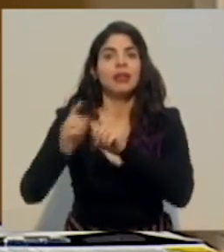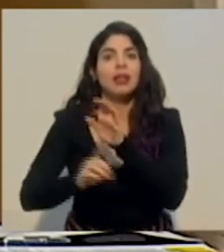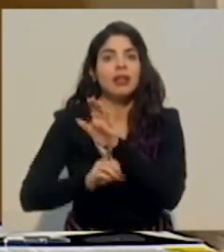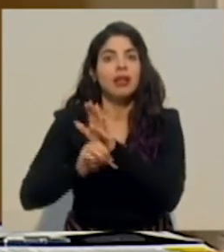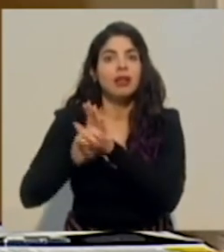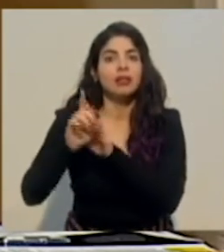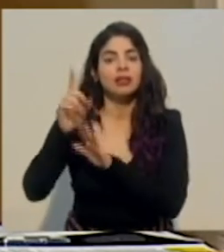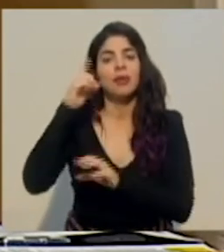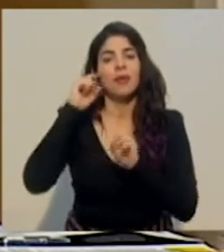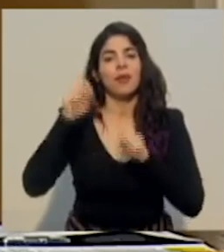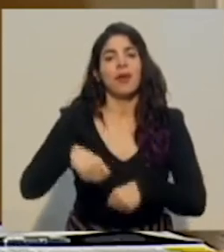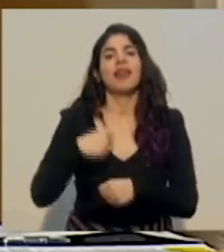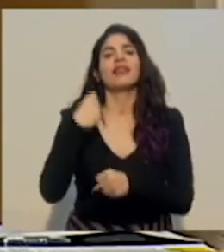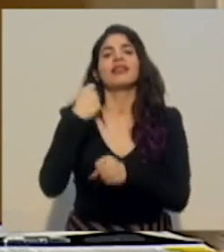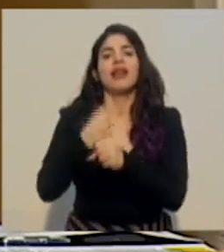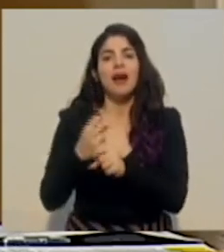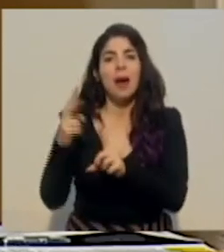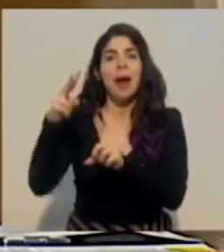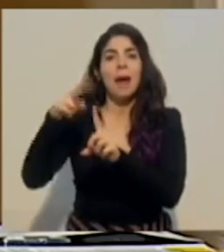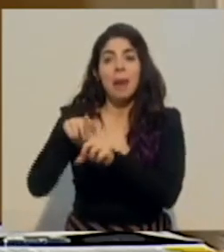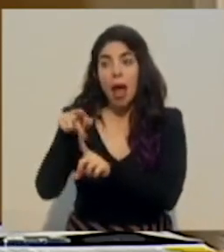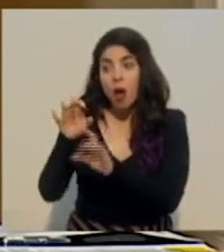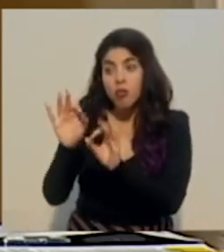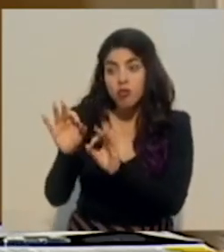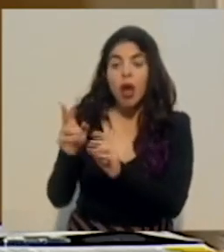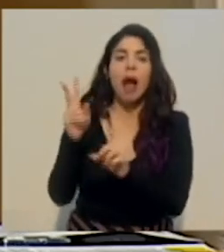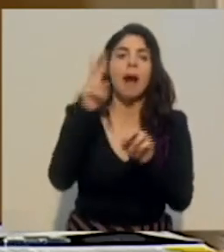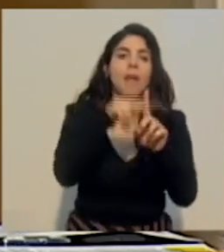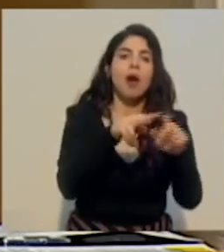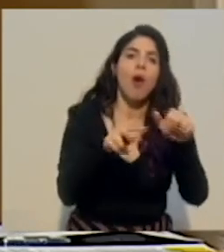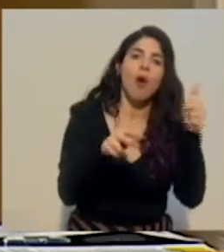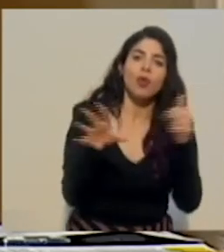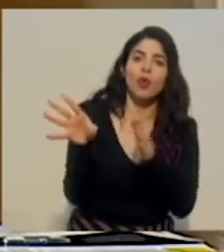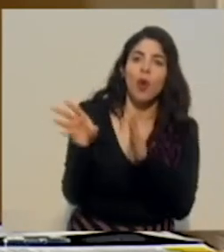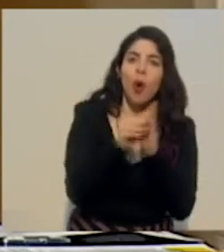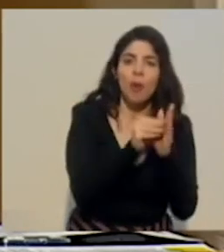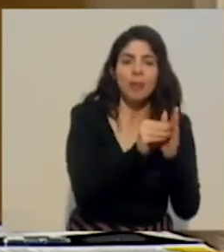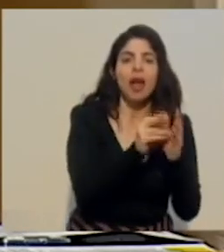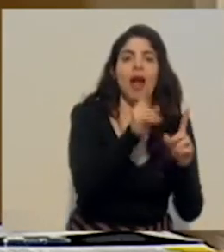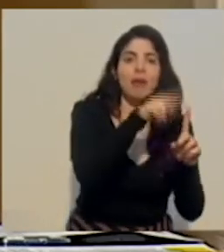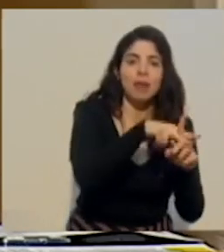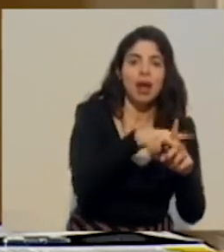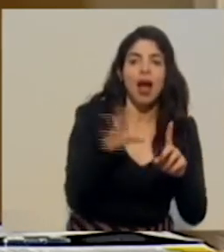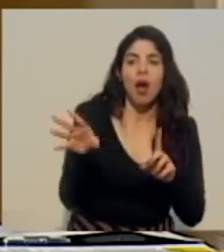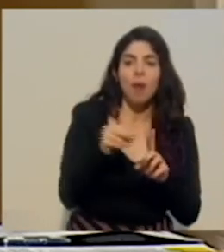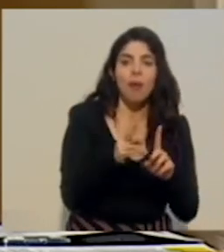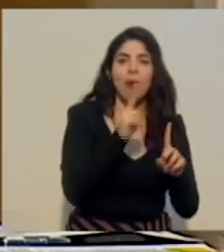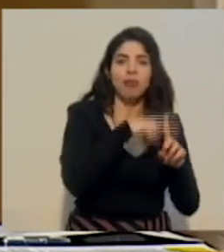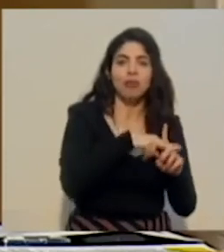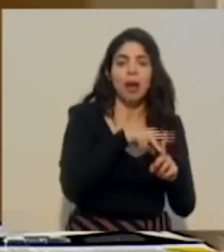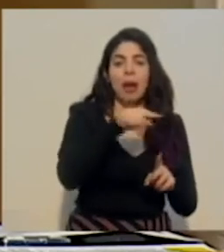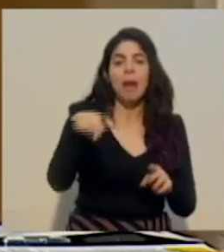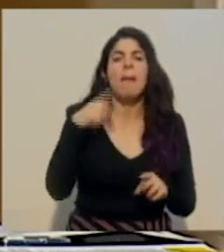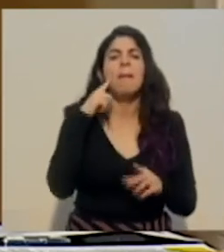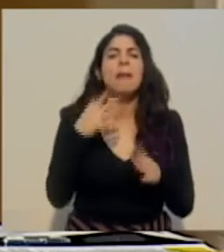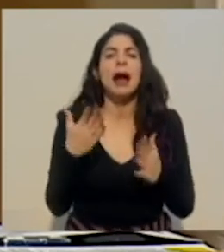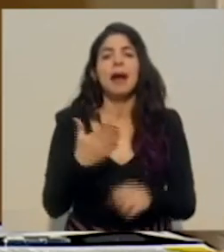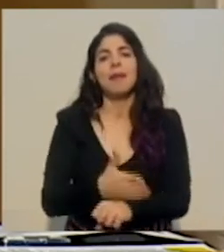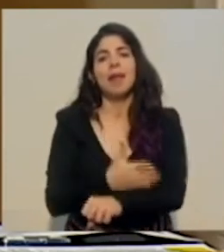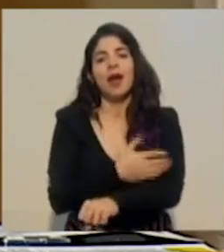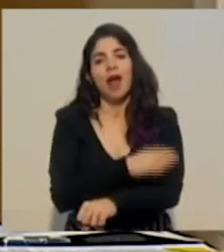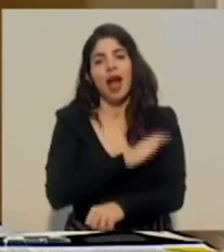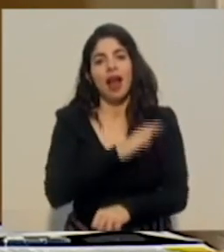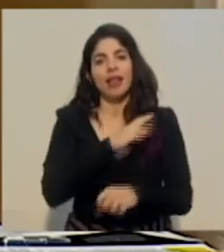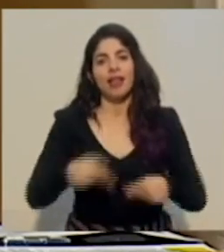implementarlas en otros comités. Y esto, buscando básicamente lo que es la mejora de la calidad de vida de los ciudadanos en